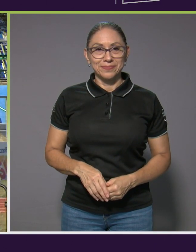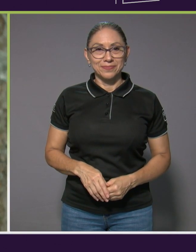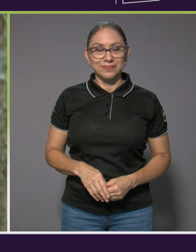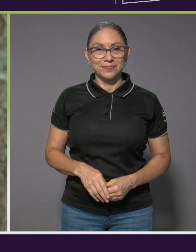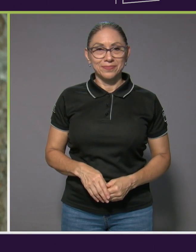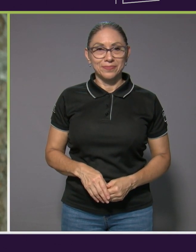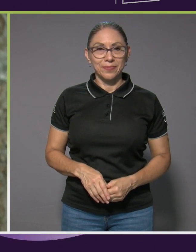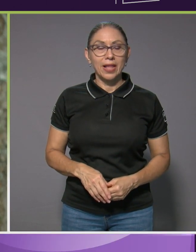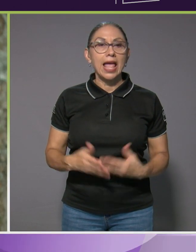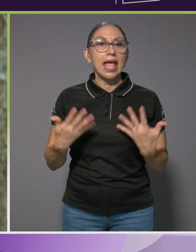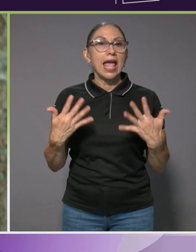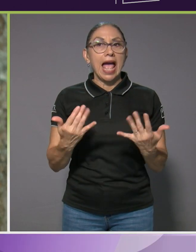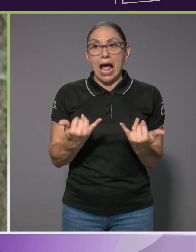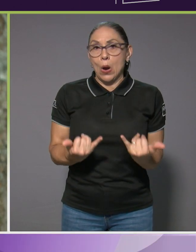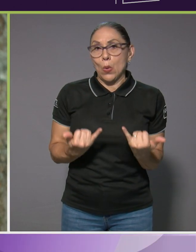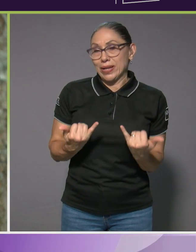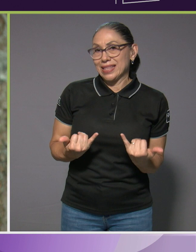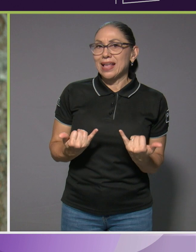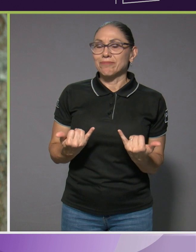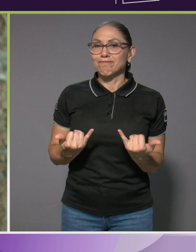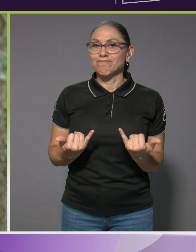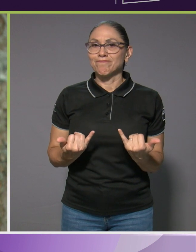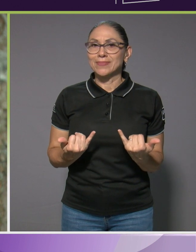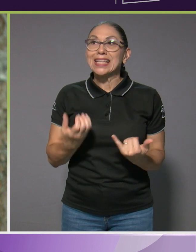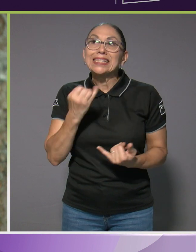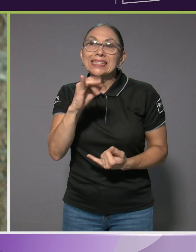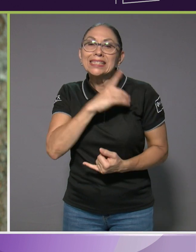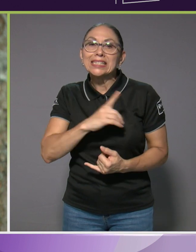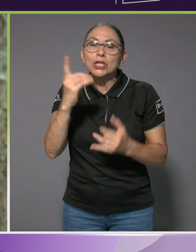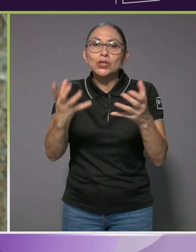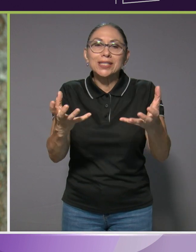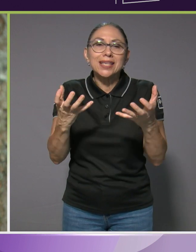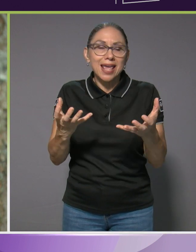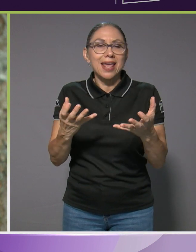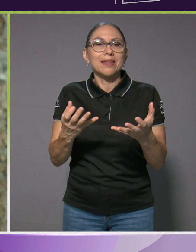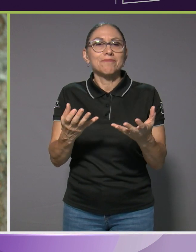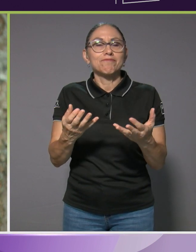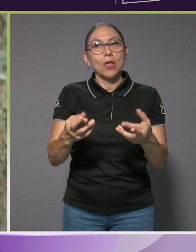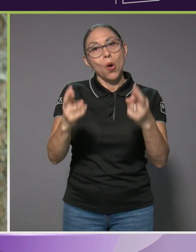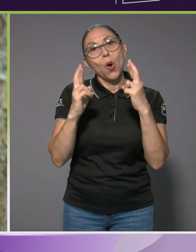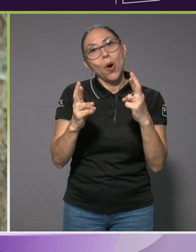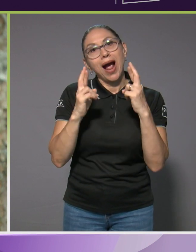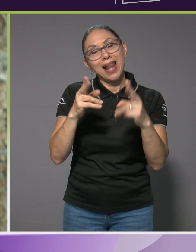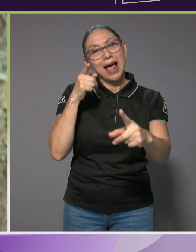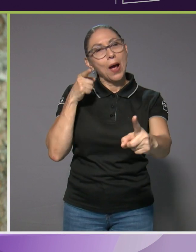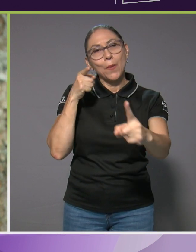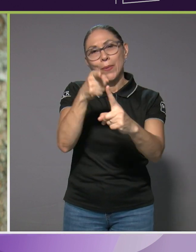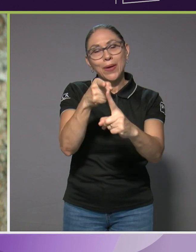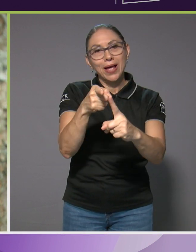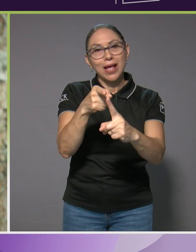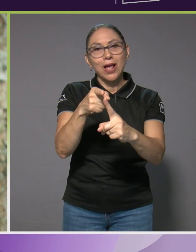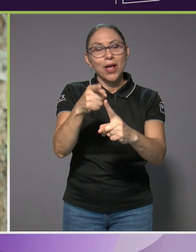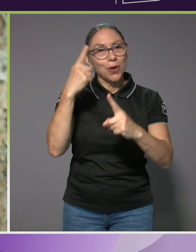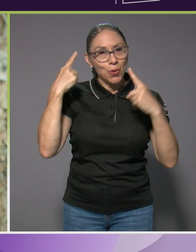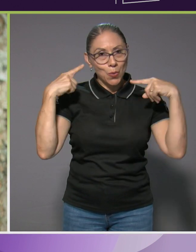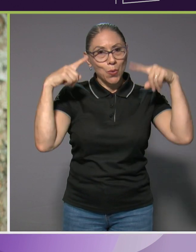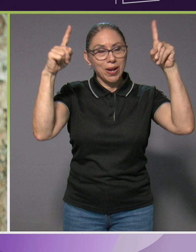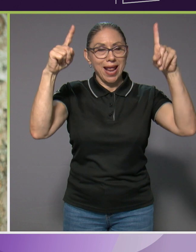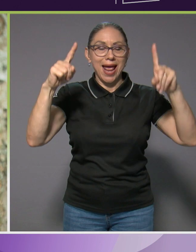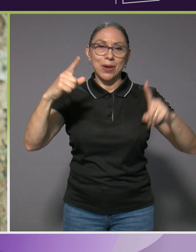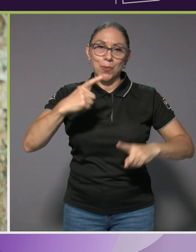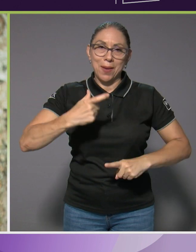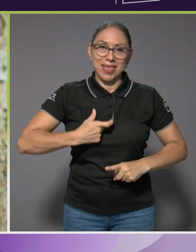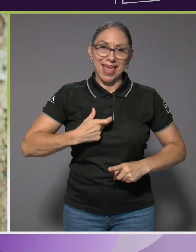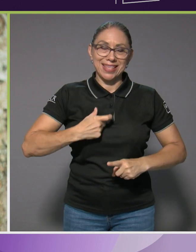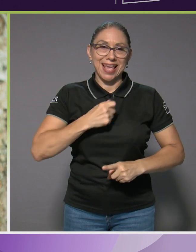La meta, eh, ahorita, si Dios quiere, pues, ojalá una medalla en Santiago, y